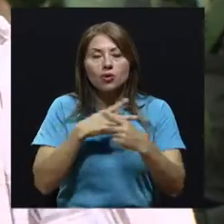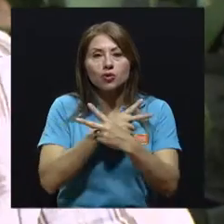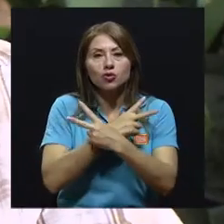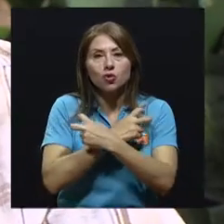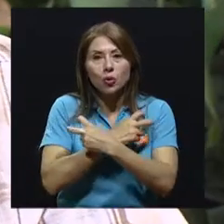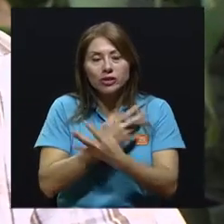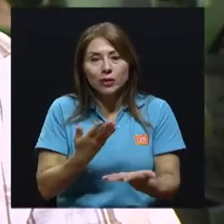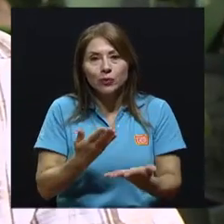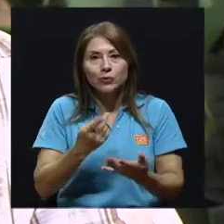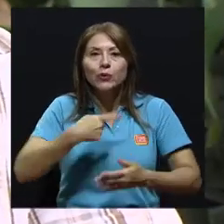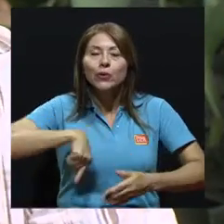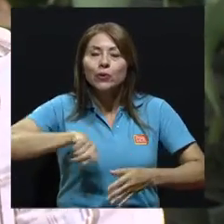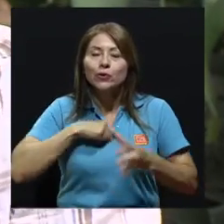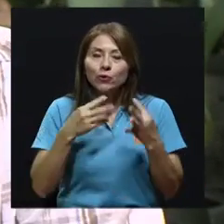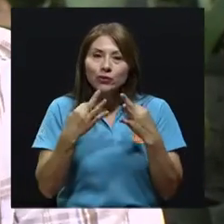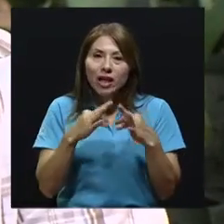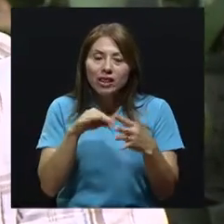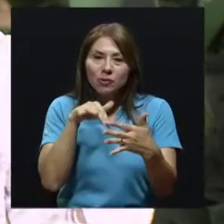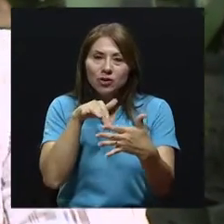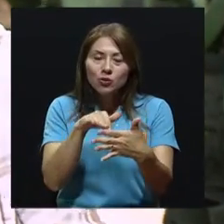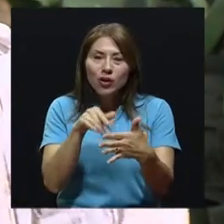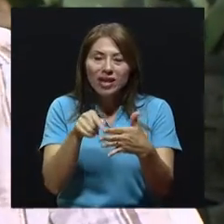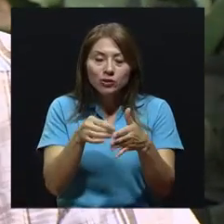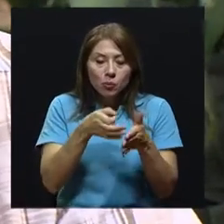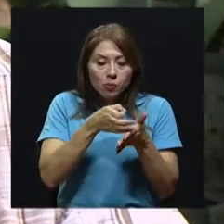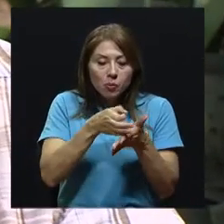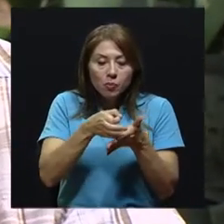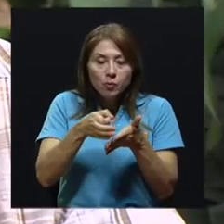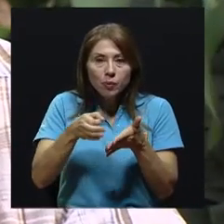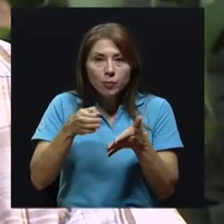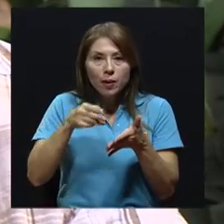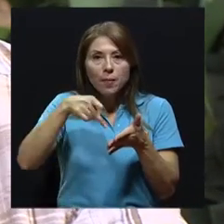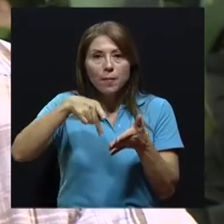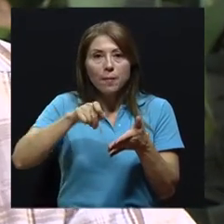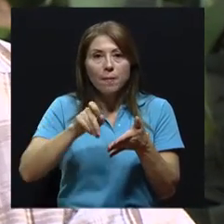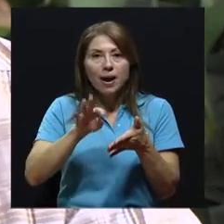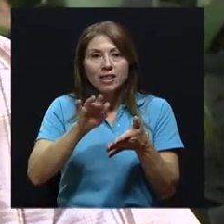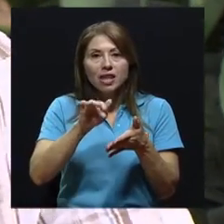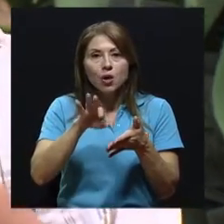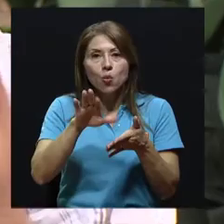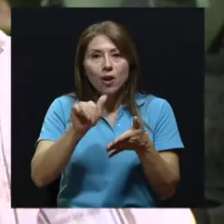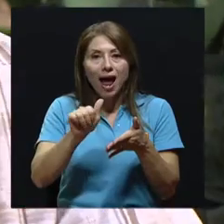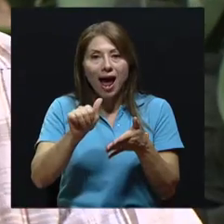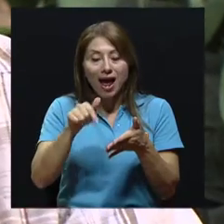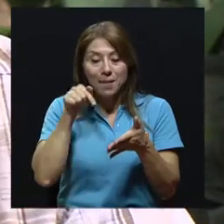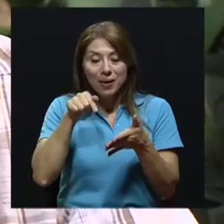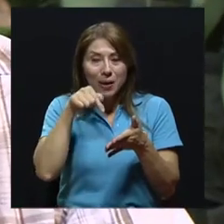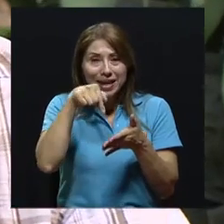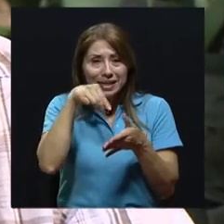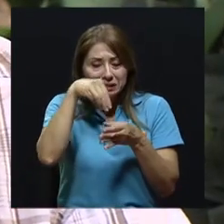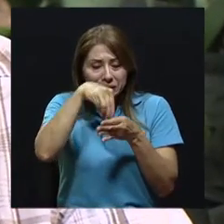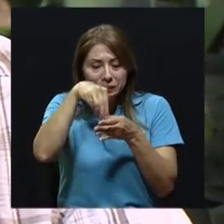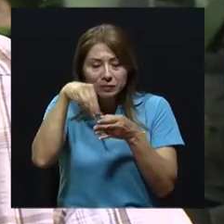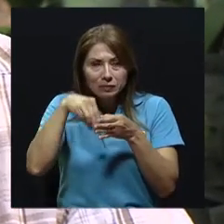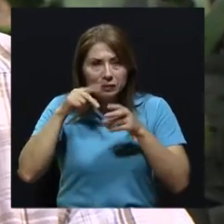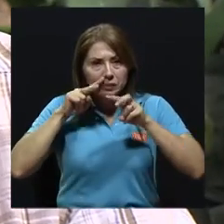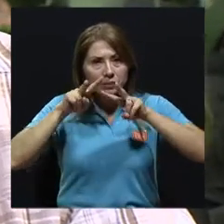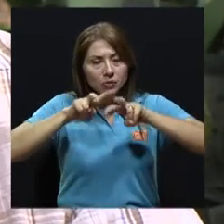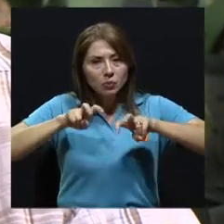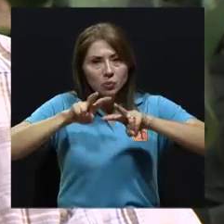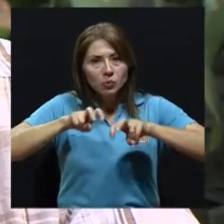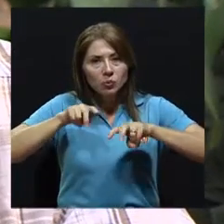estudiar eso, ¿verdad? No solamente la partícula, cuánta cantidad en el aire, qué concentración, sino también qué otras cosas esas partículas traen